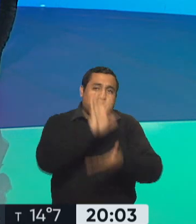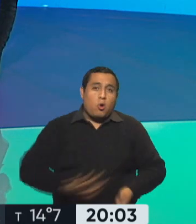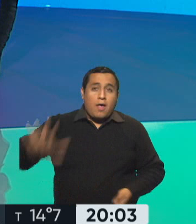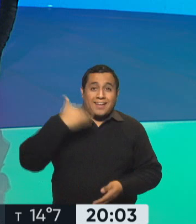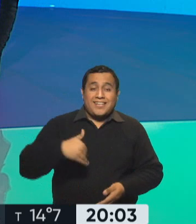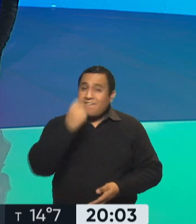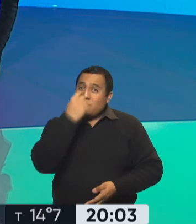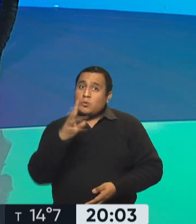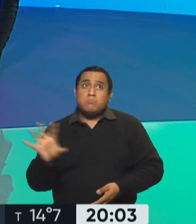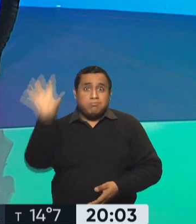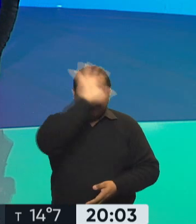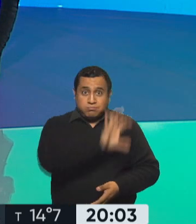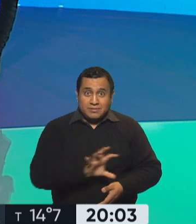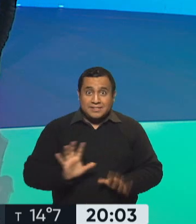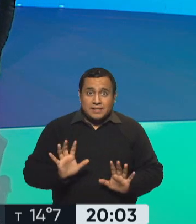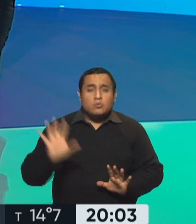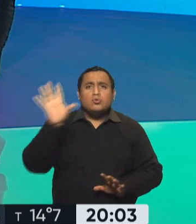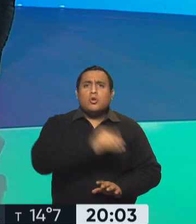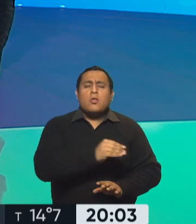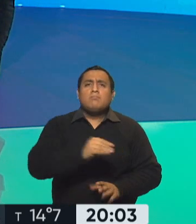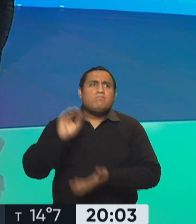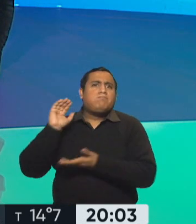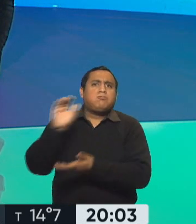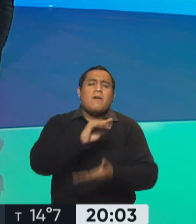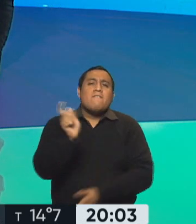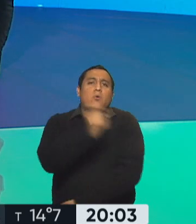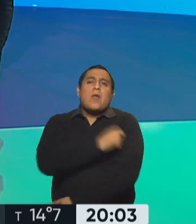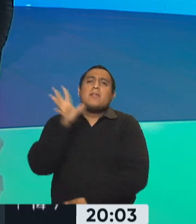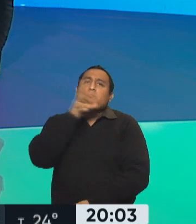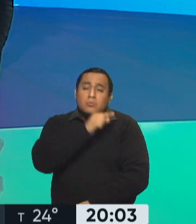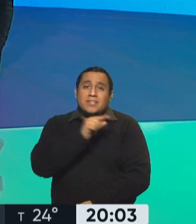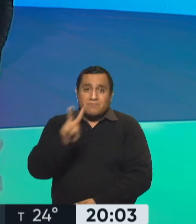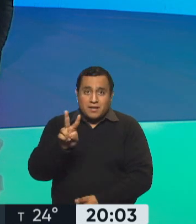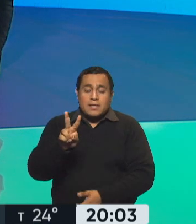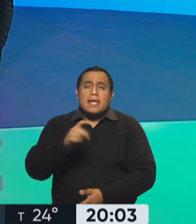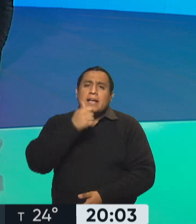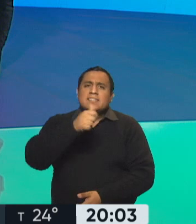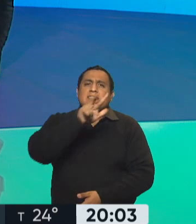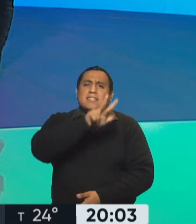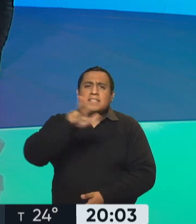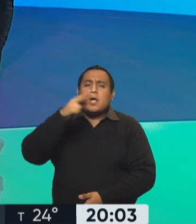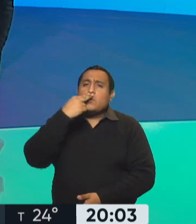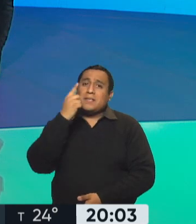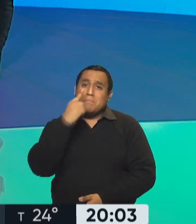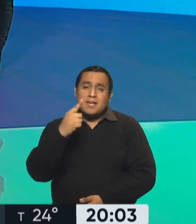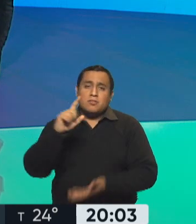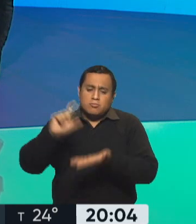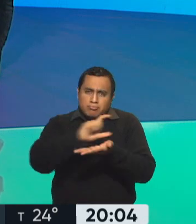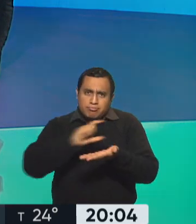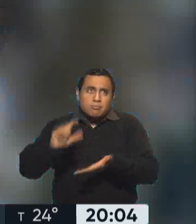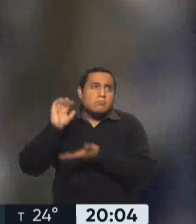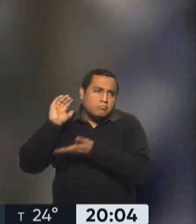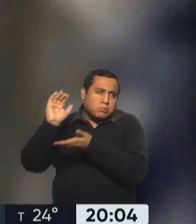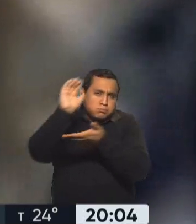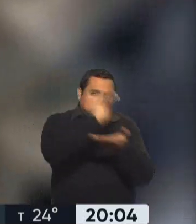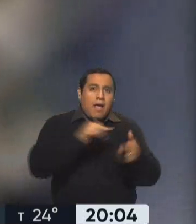24 distritos argentinos. La última partida de Sputnik son casi 311.000 dosis que ya en este momento están